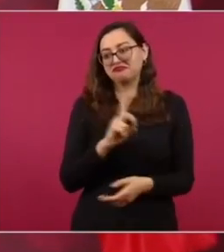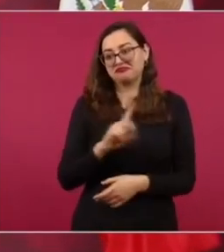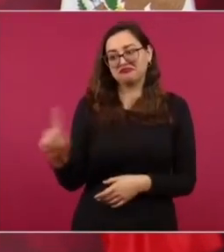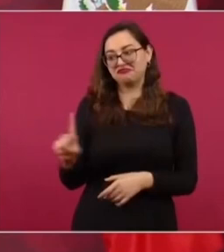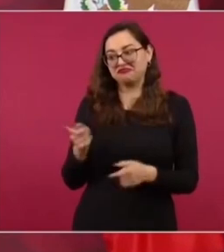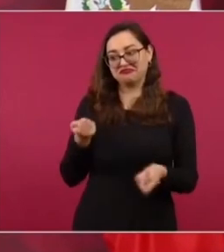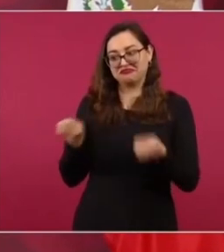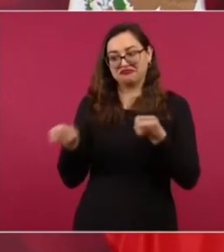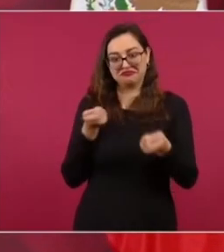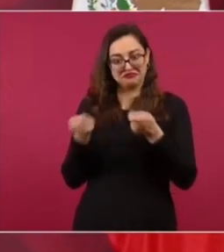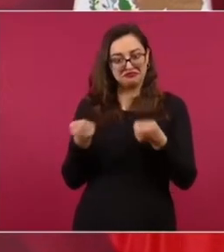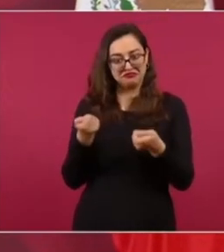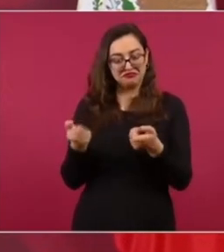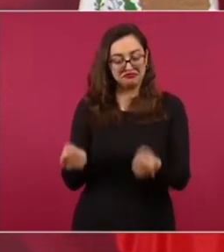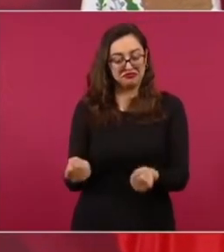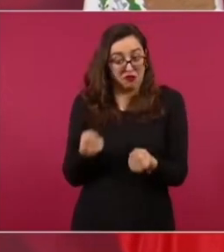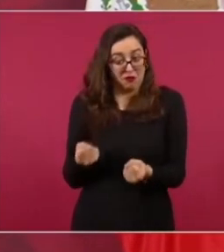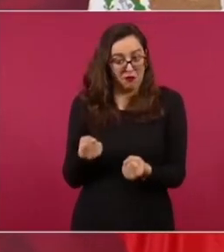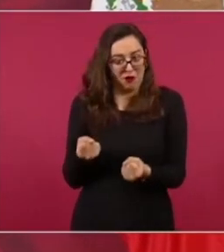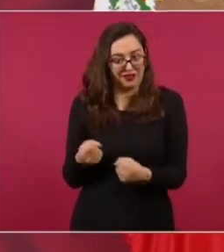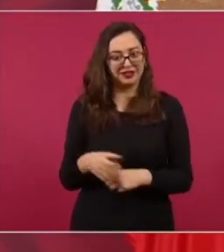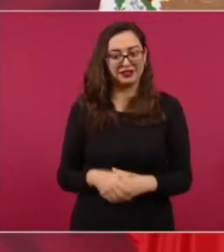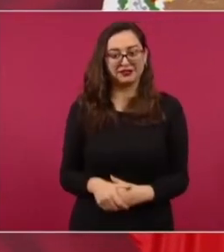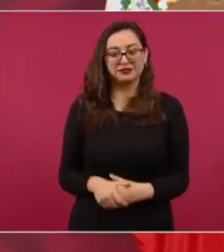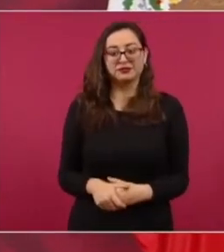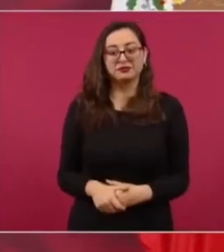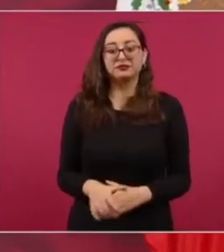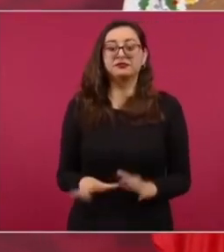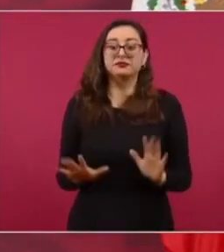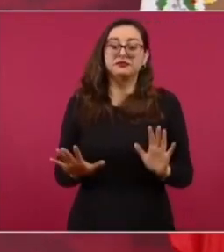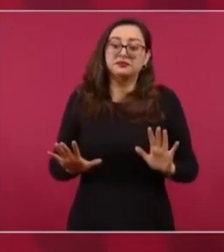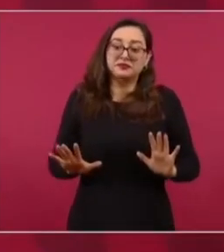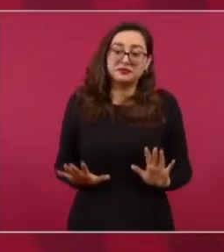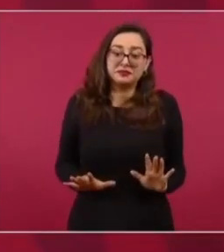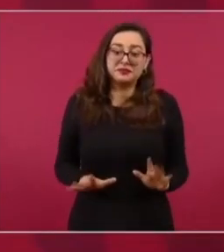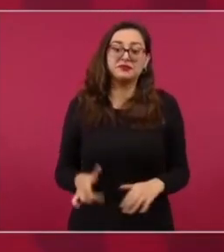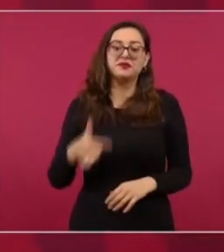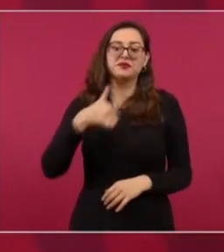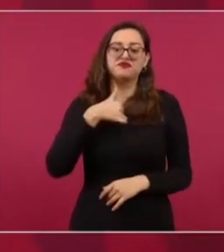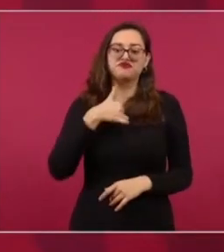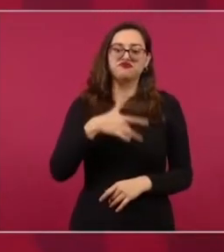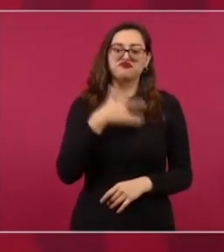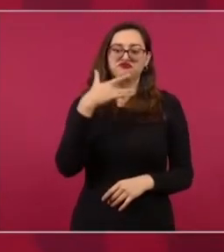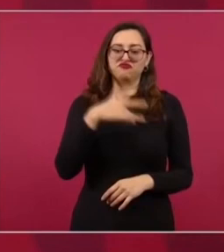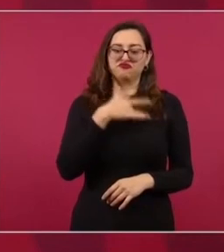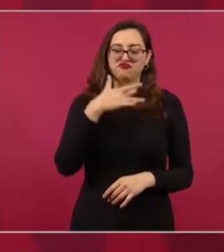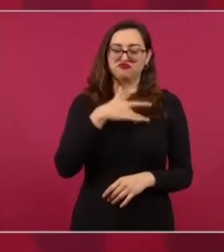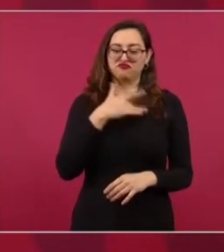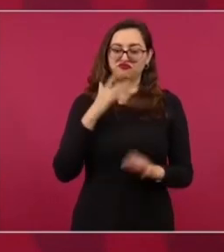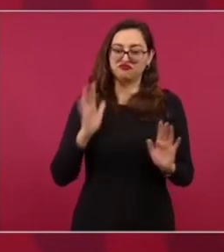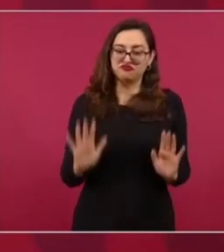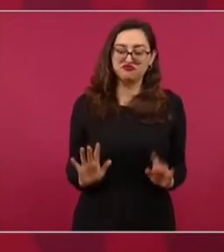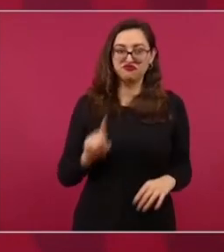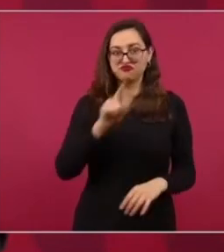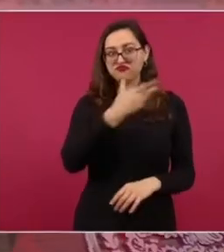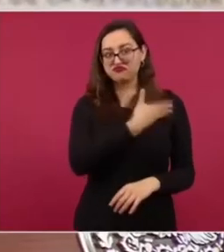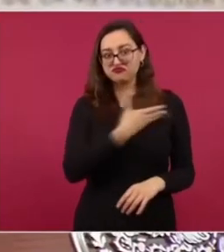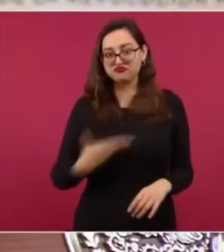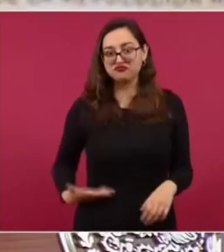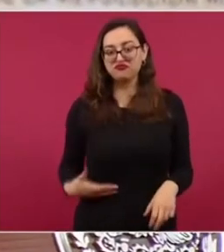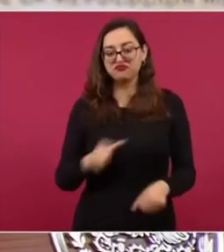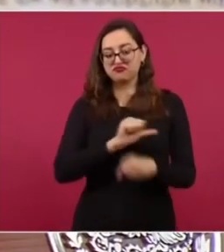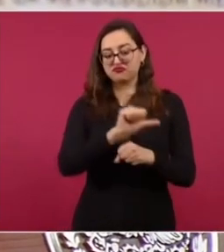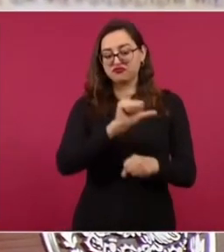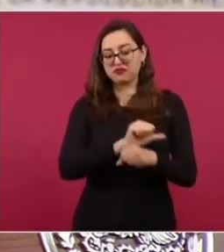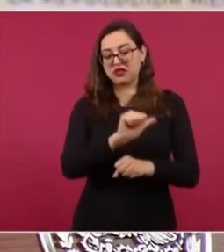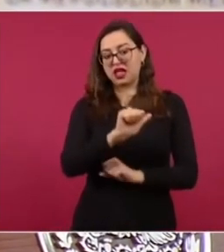entonces yo le tengo mucha confianza al presidente de Argentina Alberto